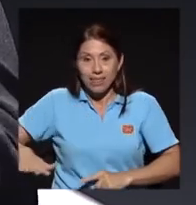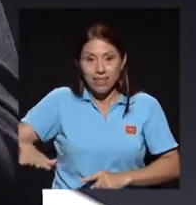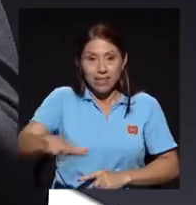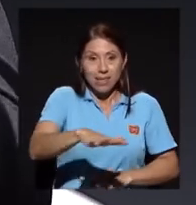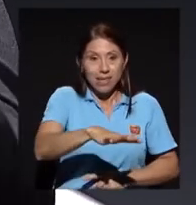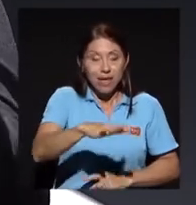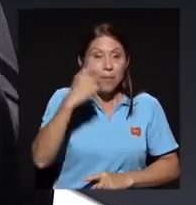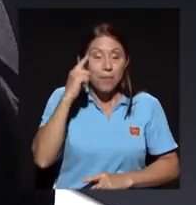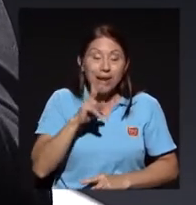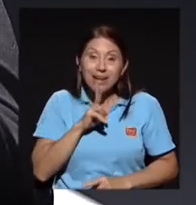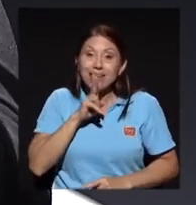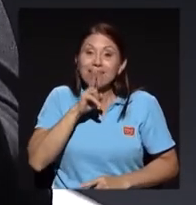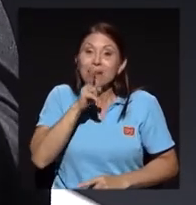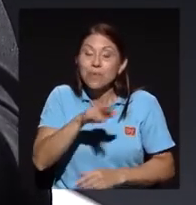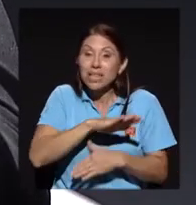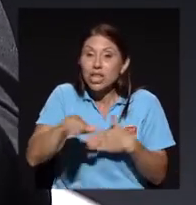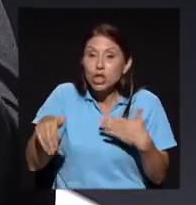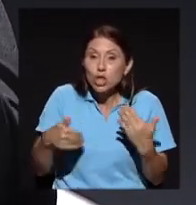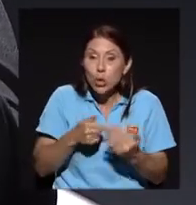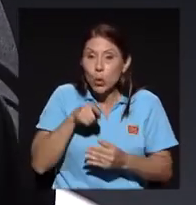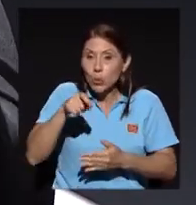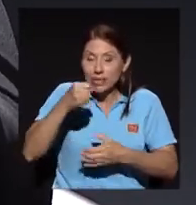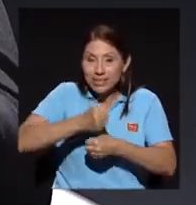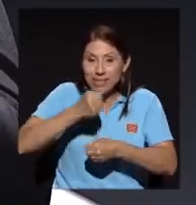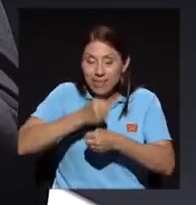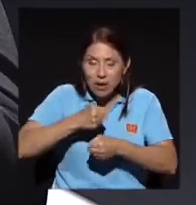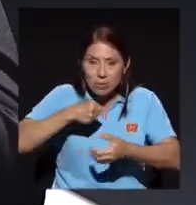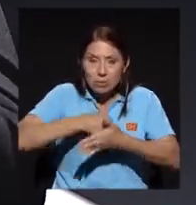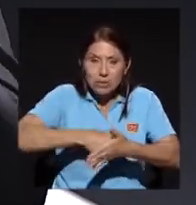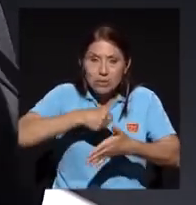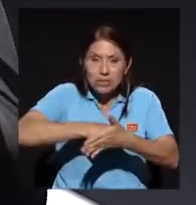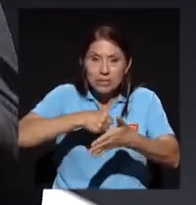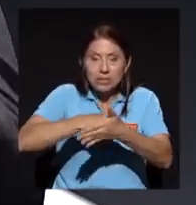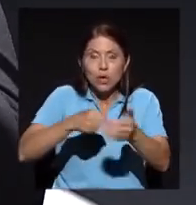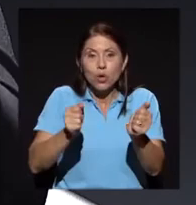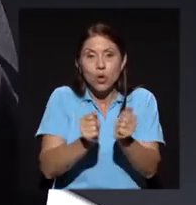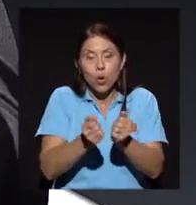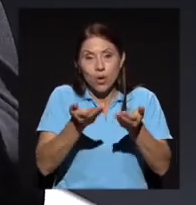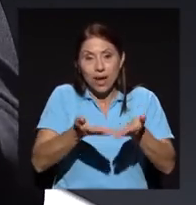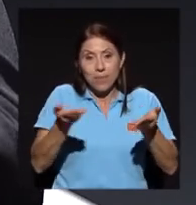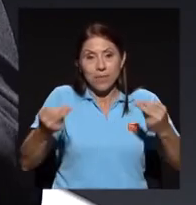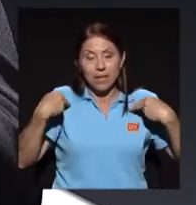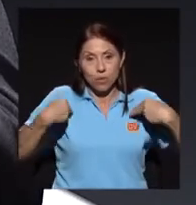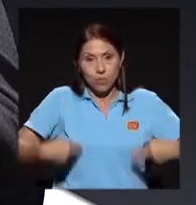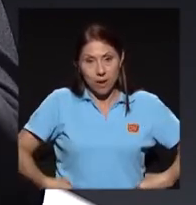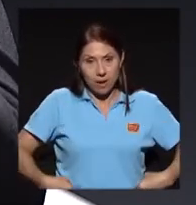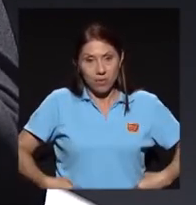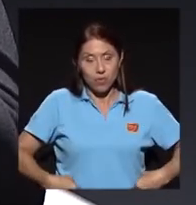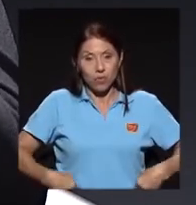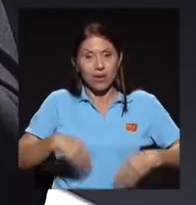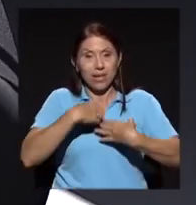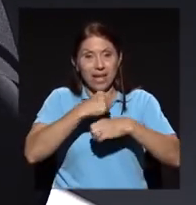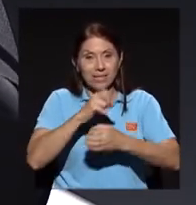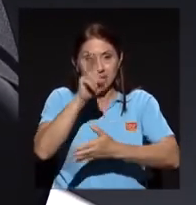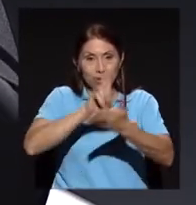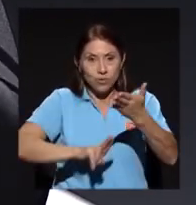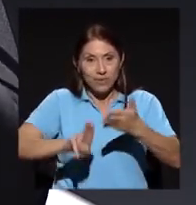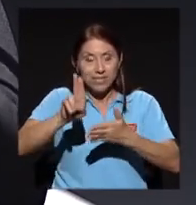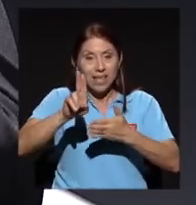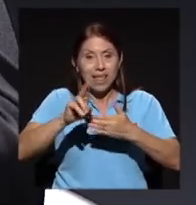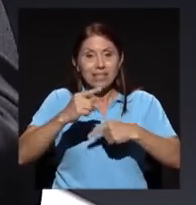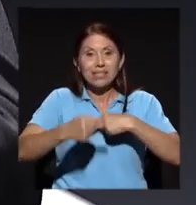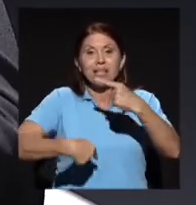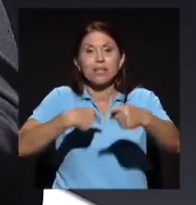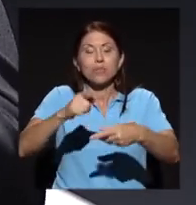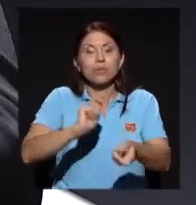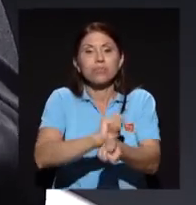en capital humano que hacen las universidades se transfiera en práctica y se transfiera en